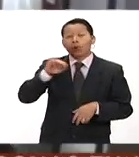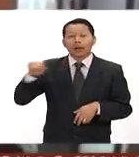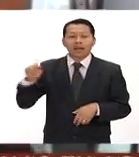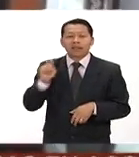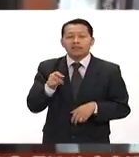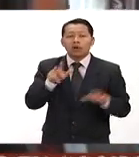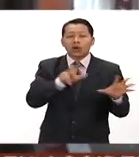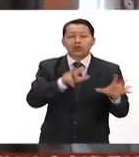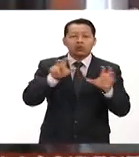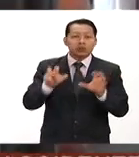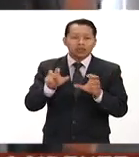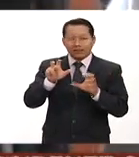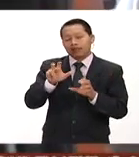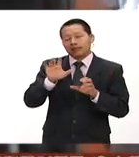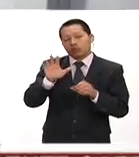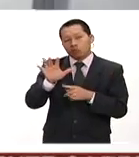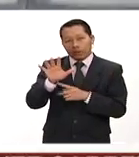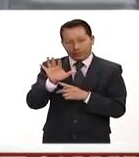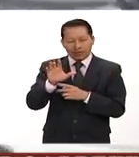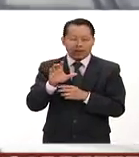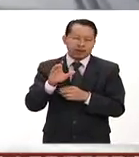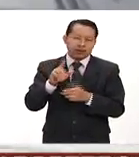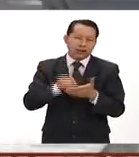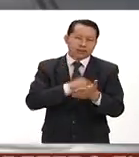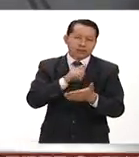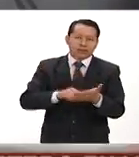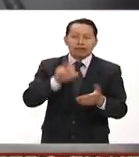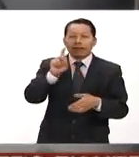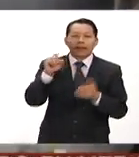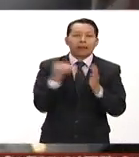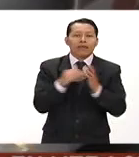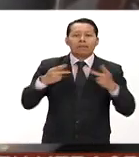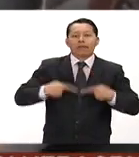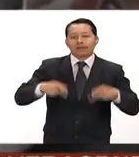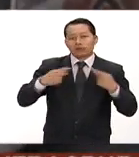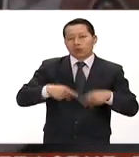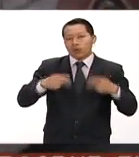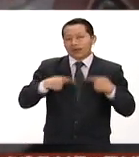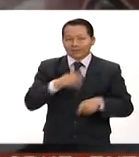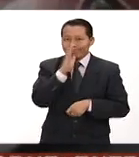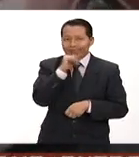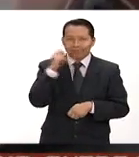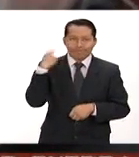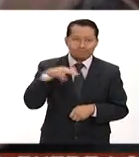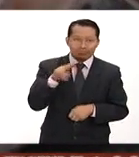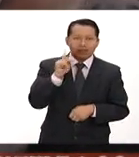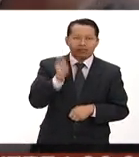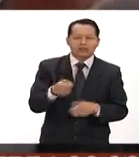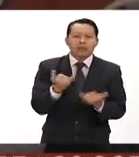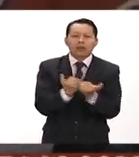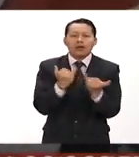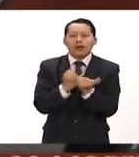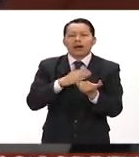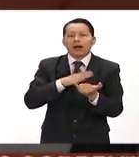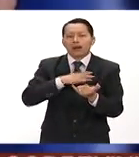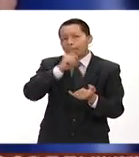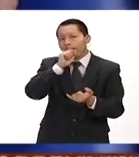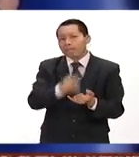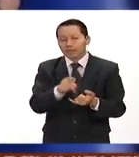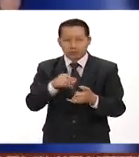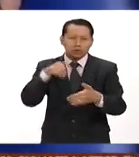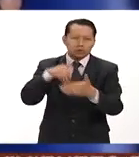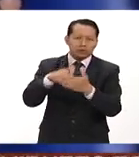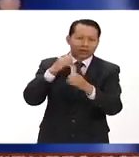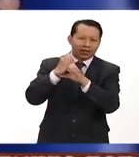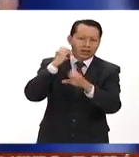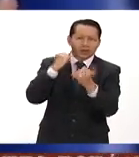850 corridas canceladas y 30 mil usuarios afectados. A ésta se suman las afectaciones en las centrales camioneras